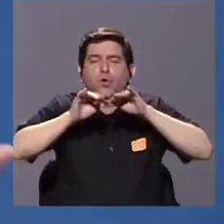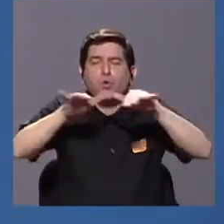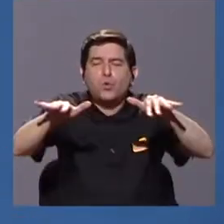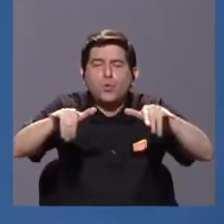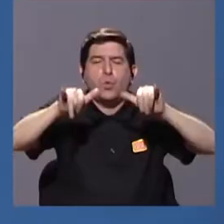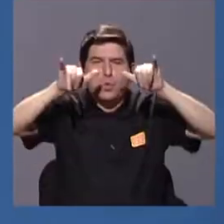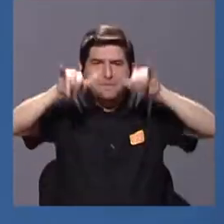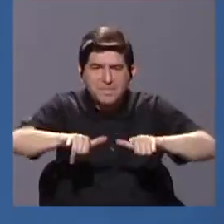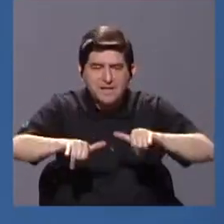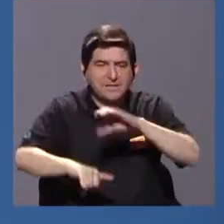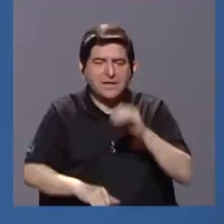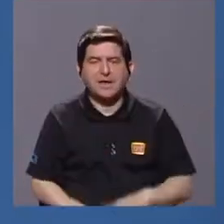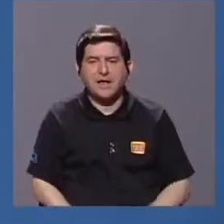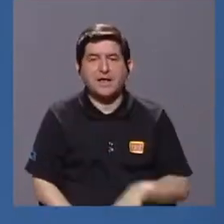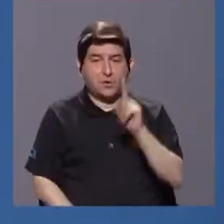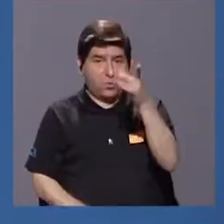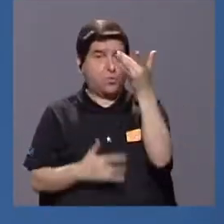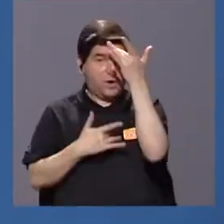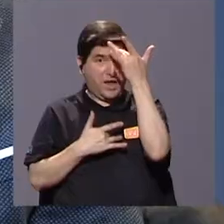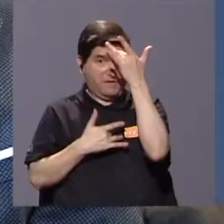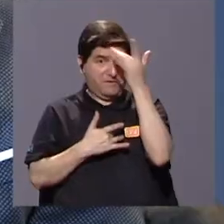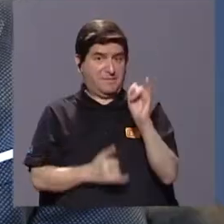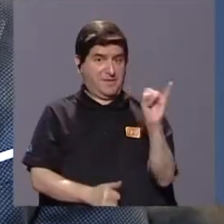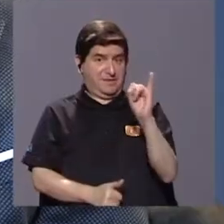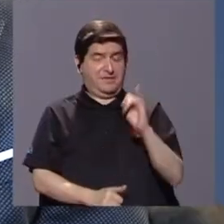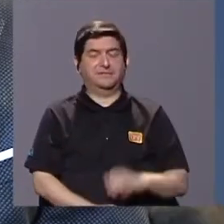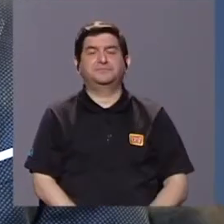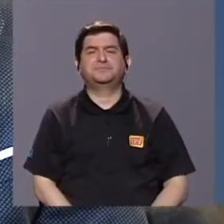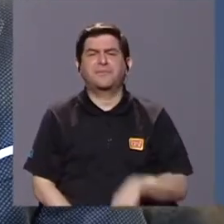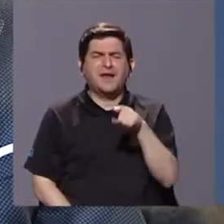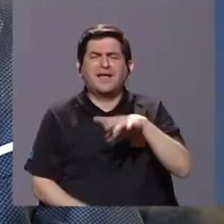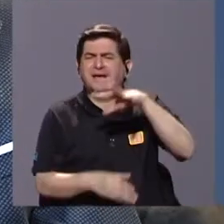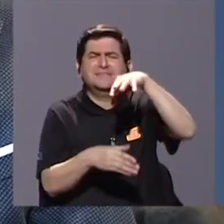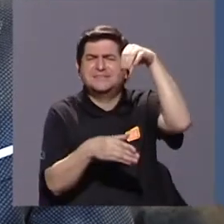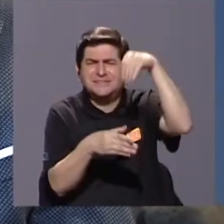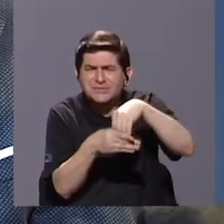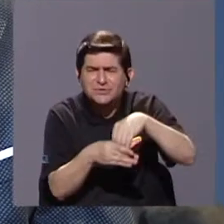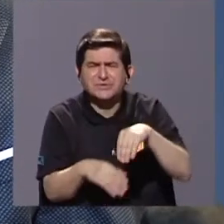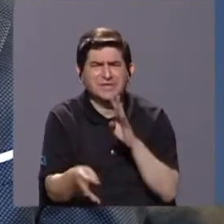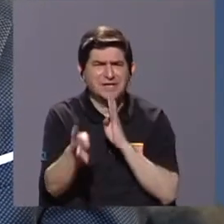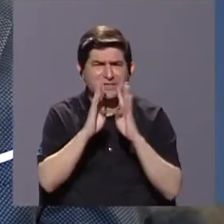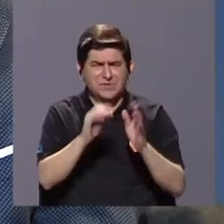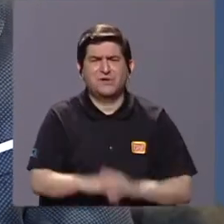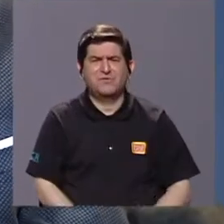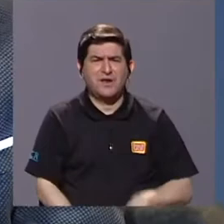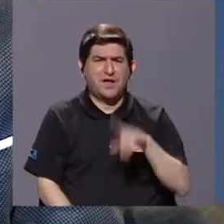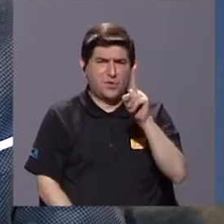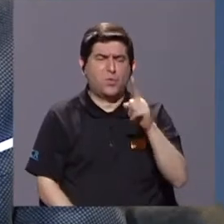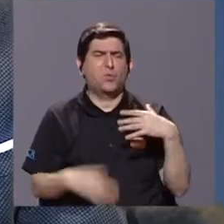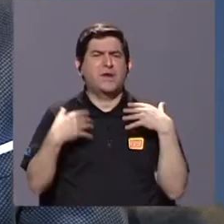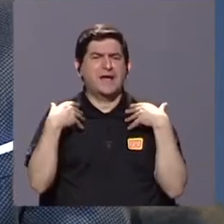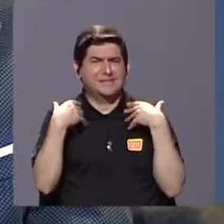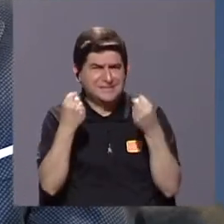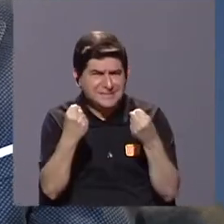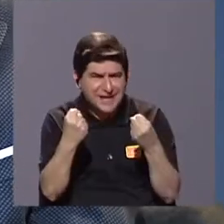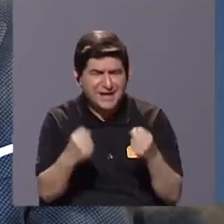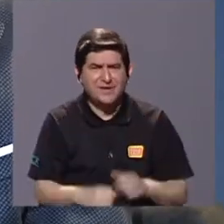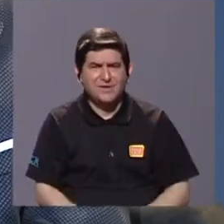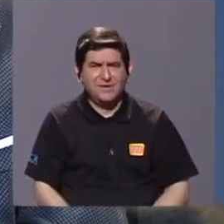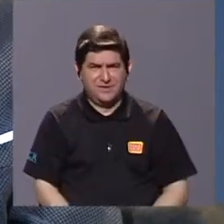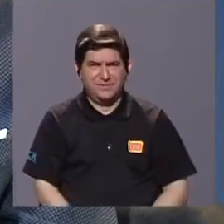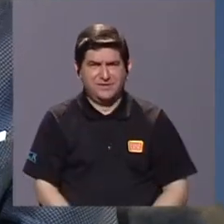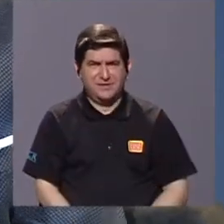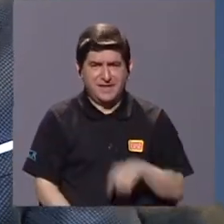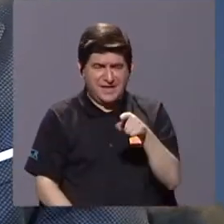el mantenimiento y la diseminación de una enfermedad infecciosa. En ese contexto, ustedes hablan de una salud, One Health,